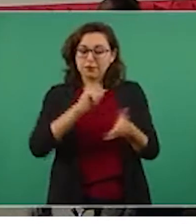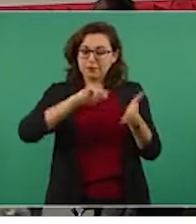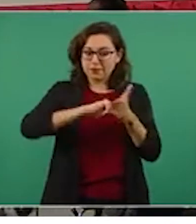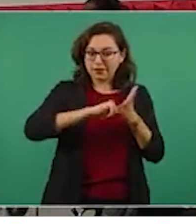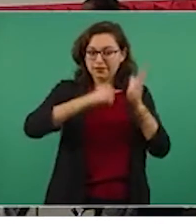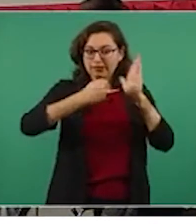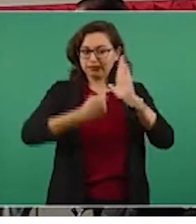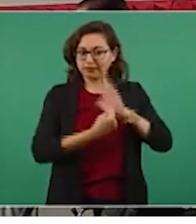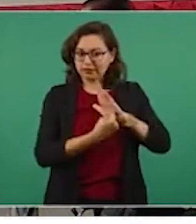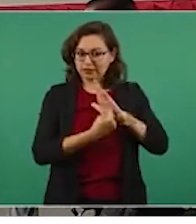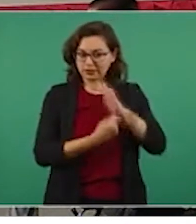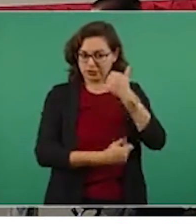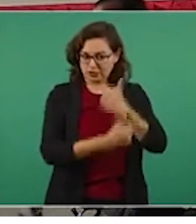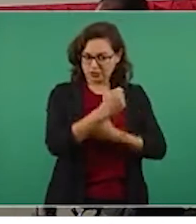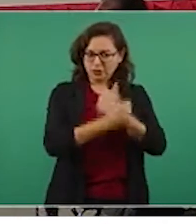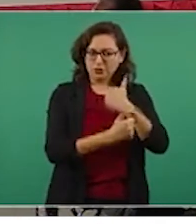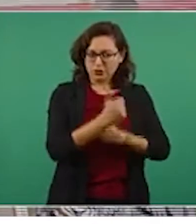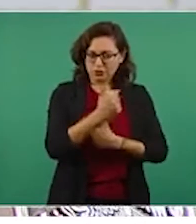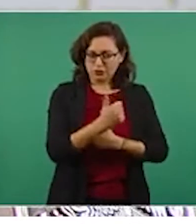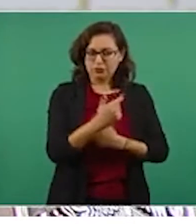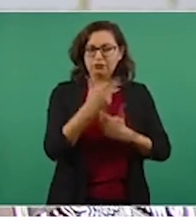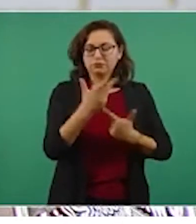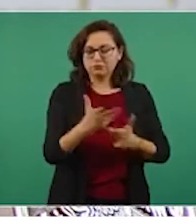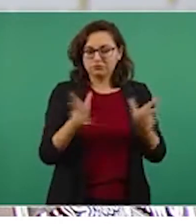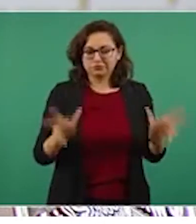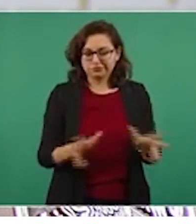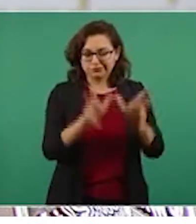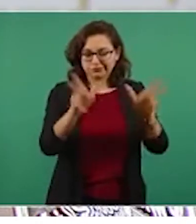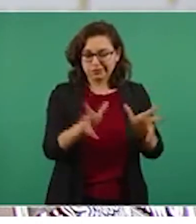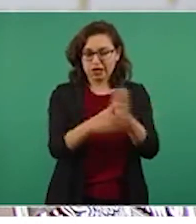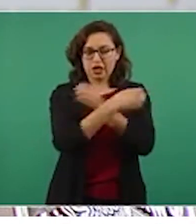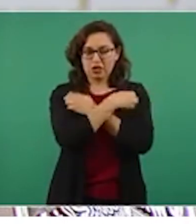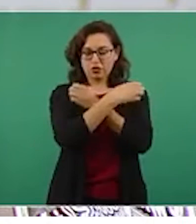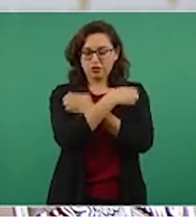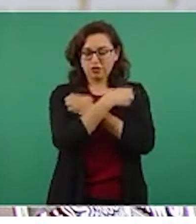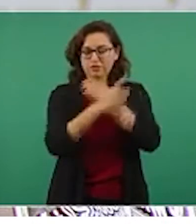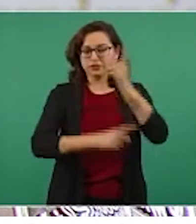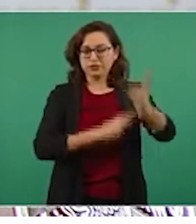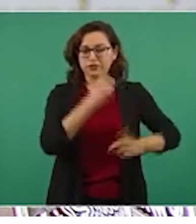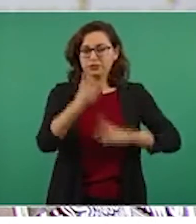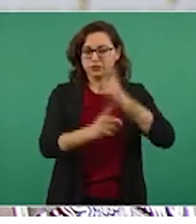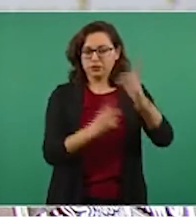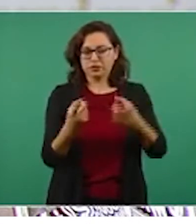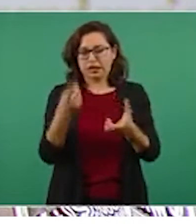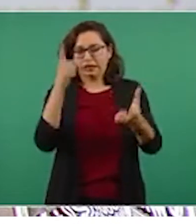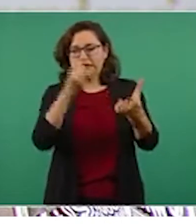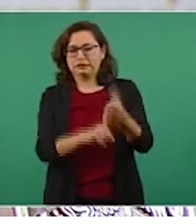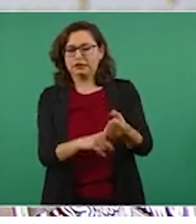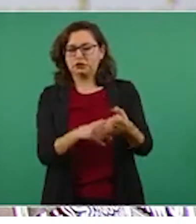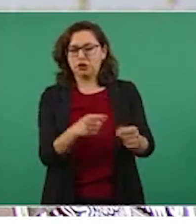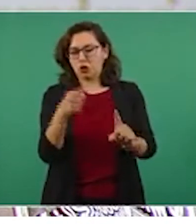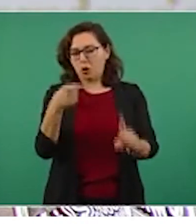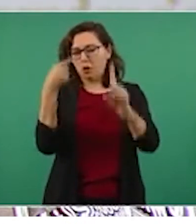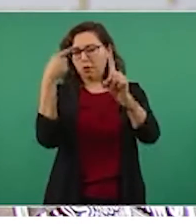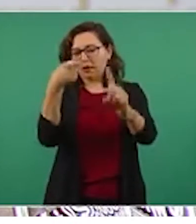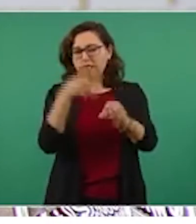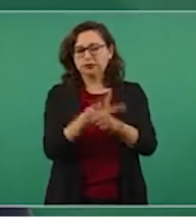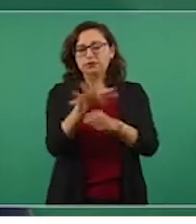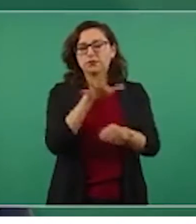de Educación y Promoción Deportivos Deportiva. Estos bachilleratos tienen como esencia primordial